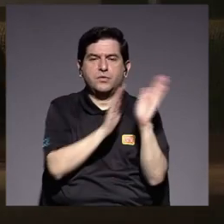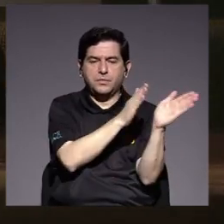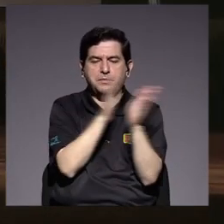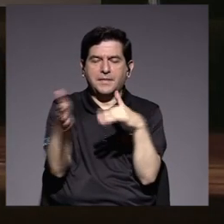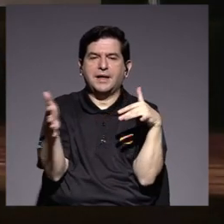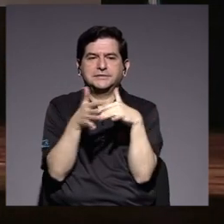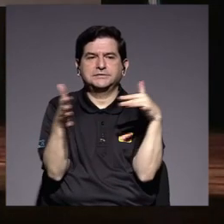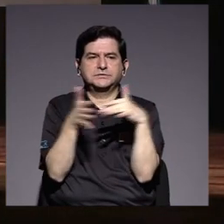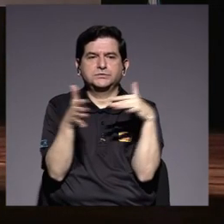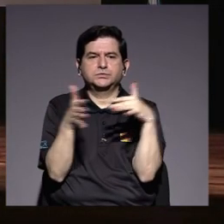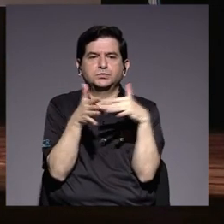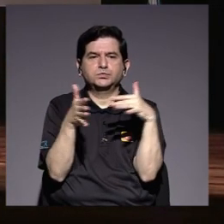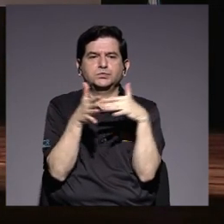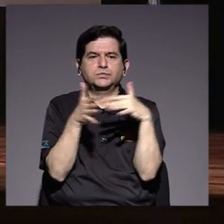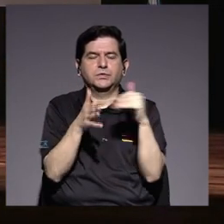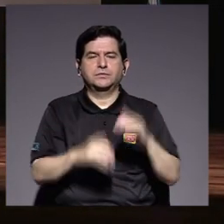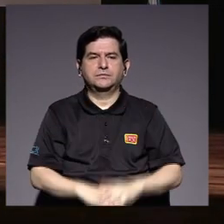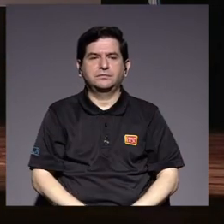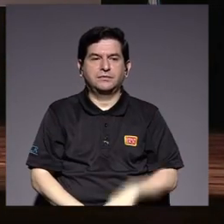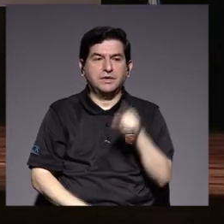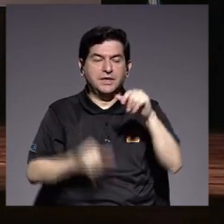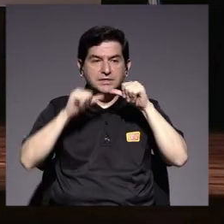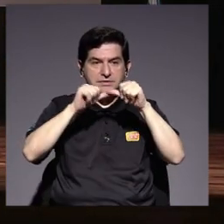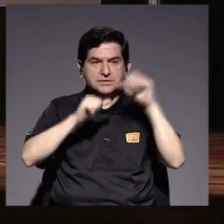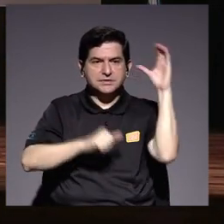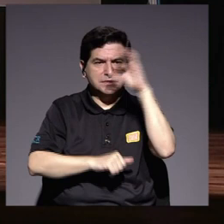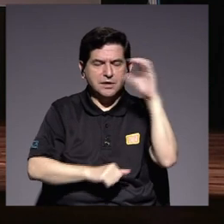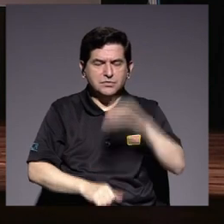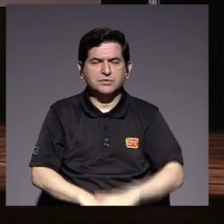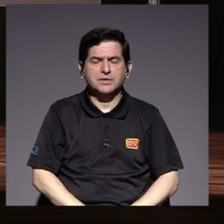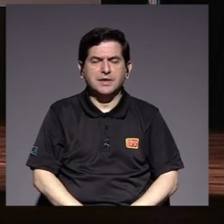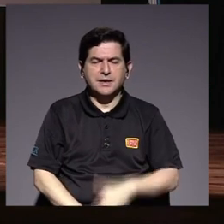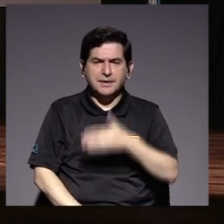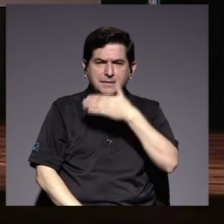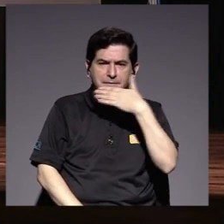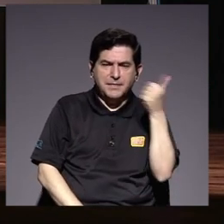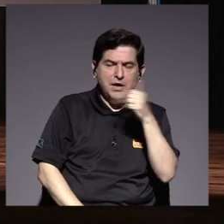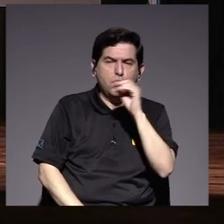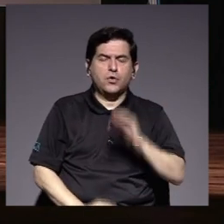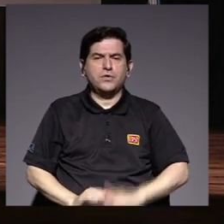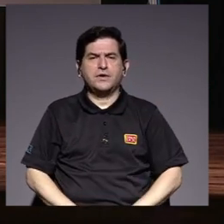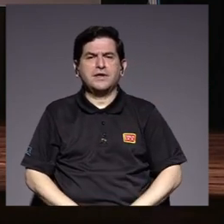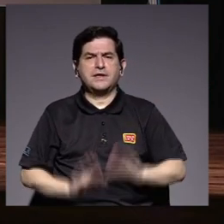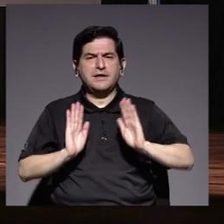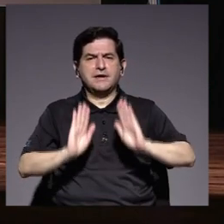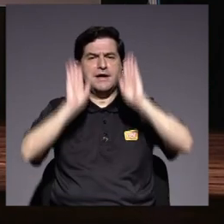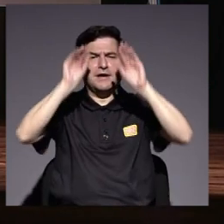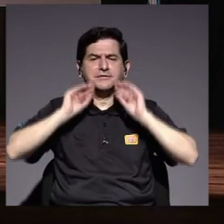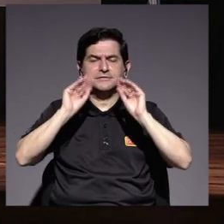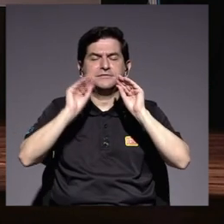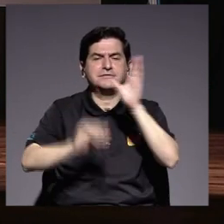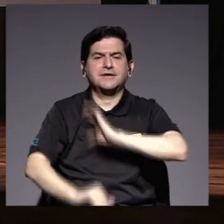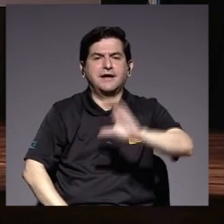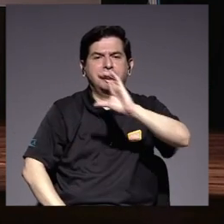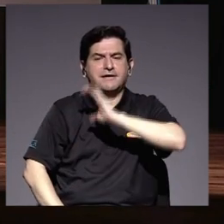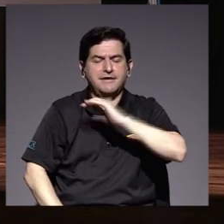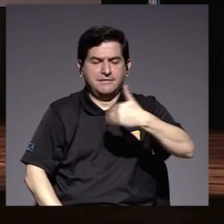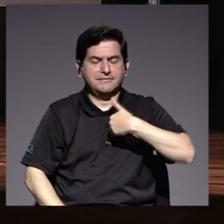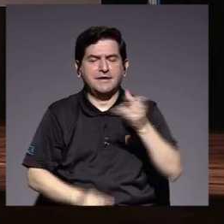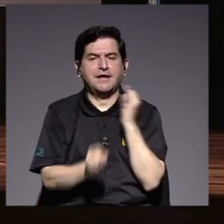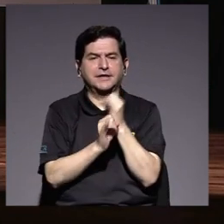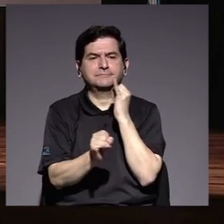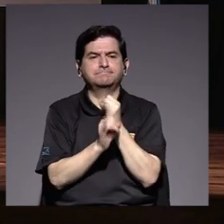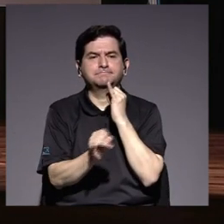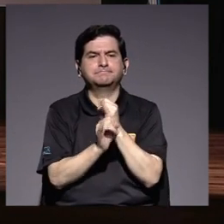estudio. Esta permanente búsqueda de la mejora y la excelencia de la excelencia académica es una de las características de nuestra